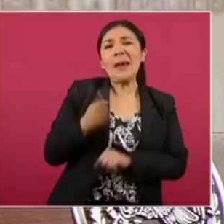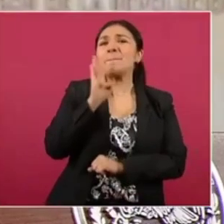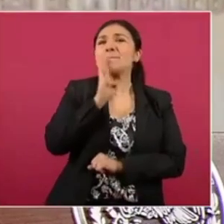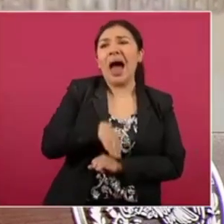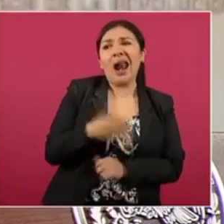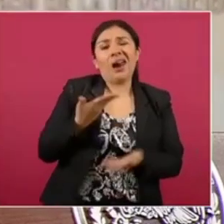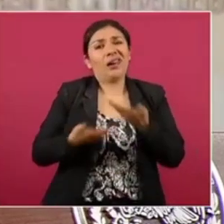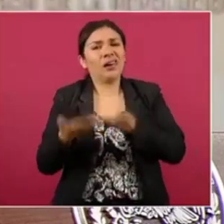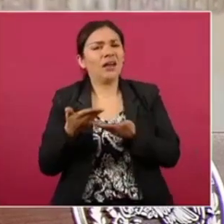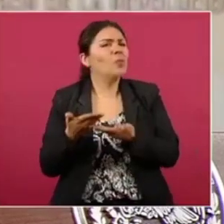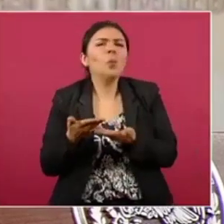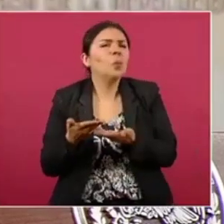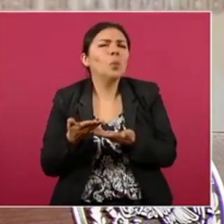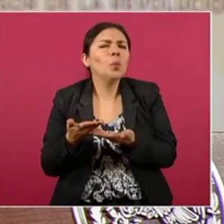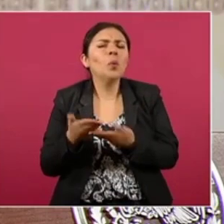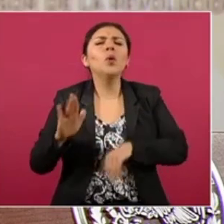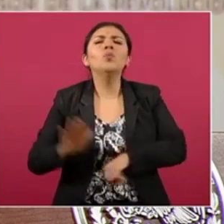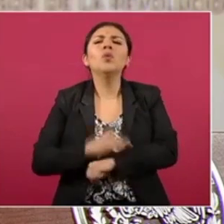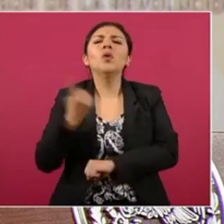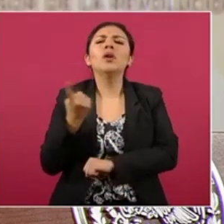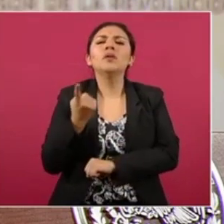porque el presidente